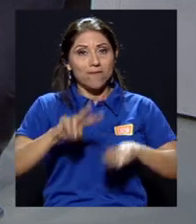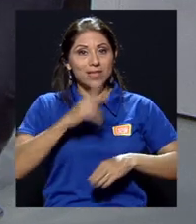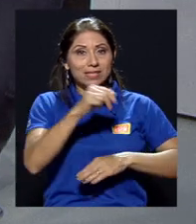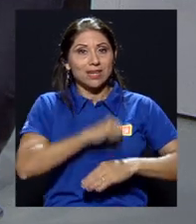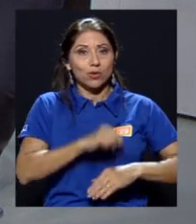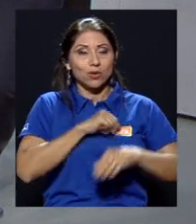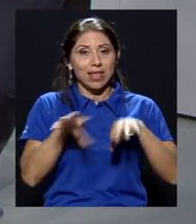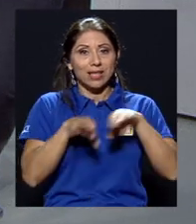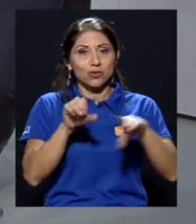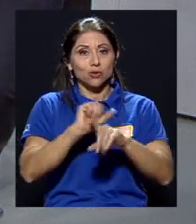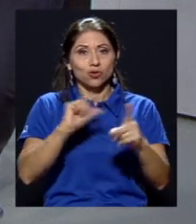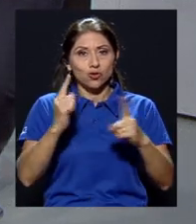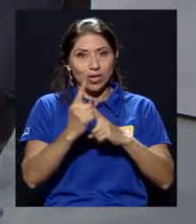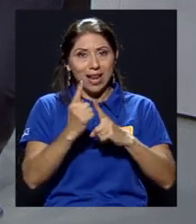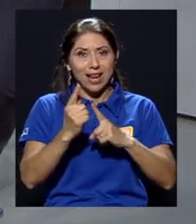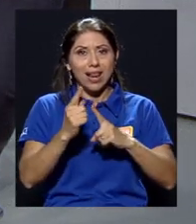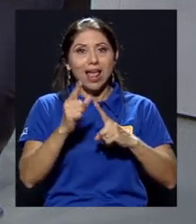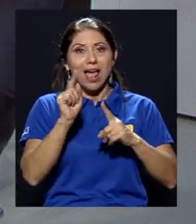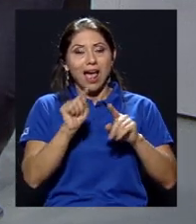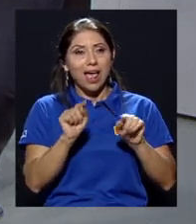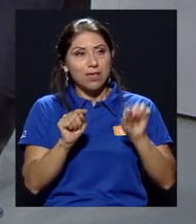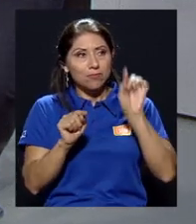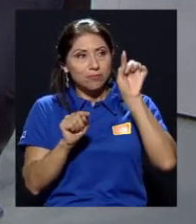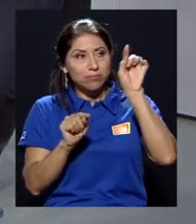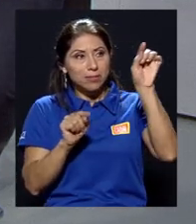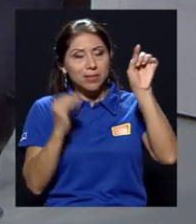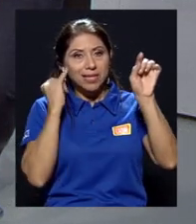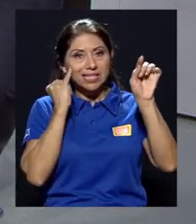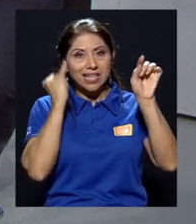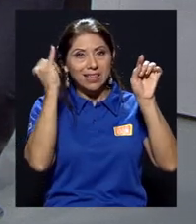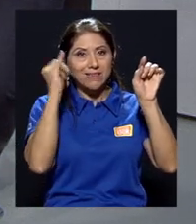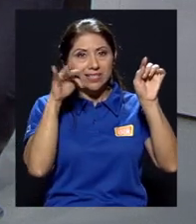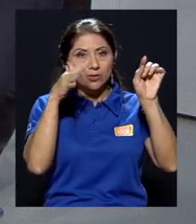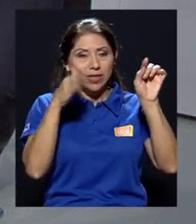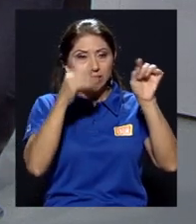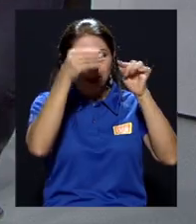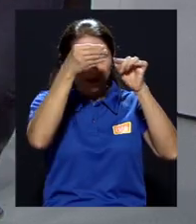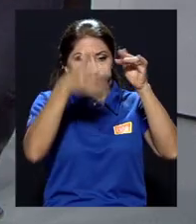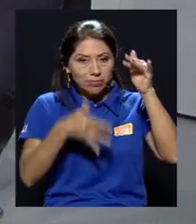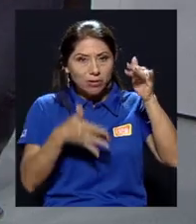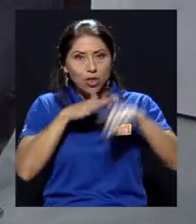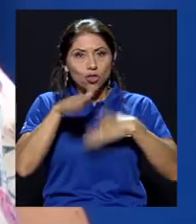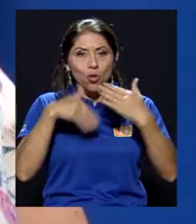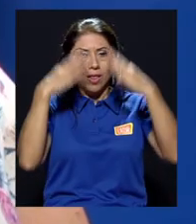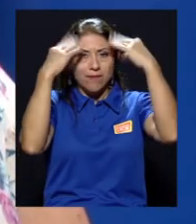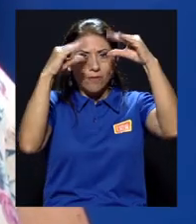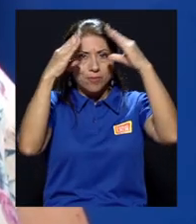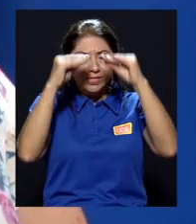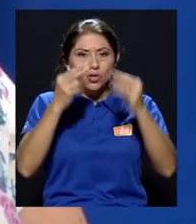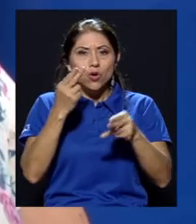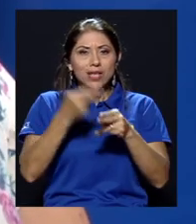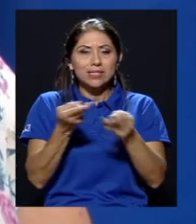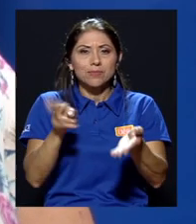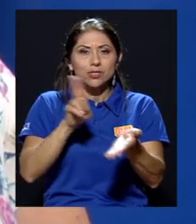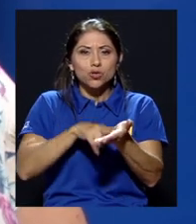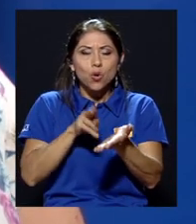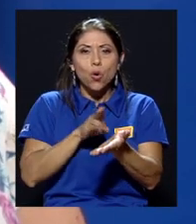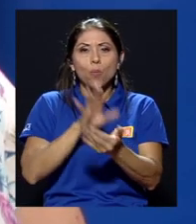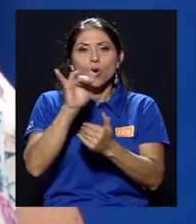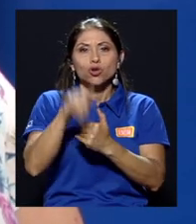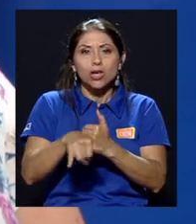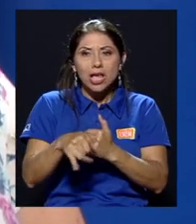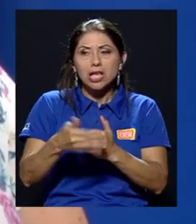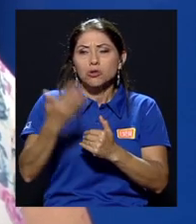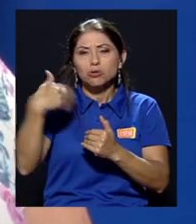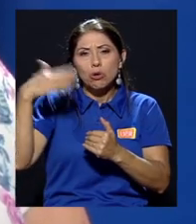hay una pestaña para iniciativas estudiantiles, ahí está toda la información de inscripción, de proyectos, incluso proyectos que han pasado